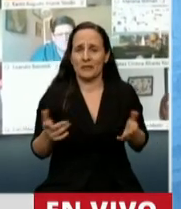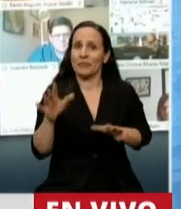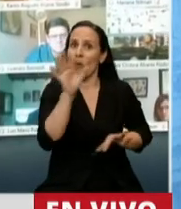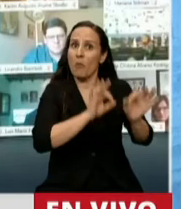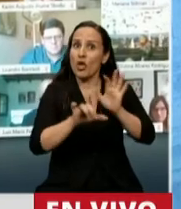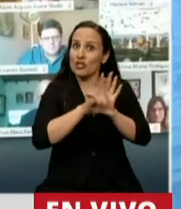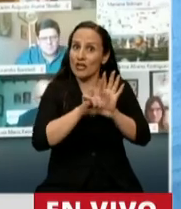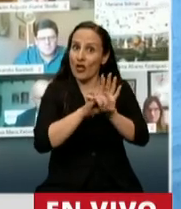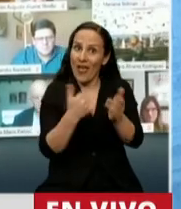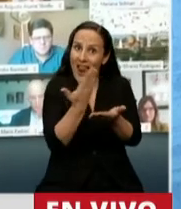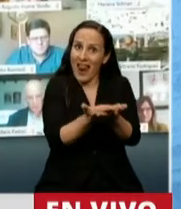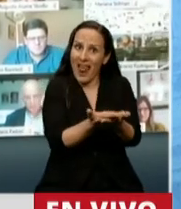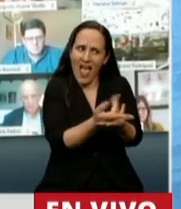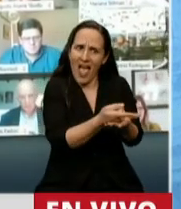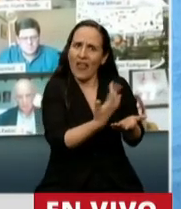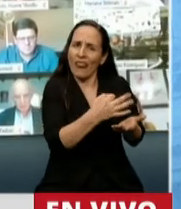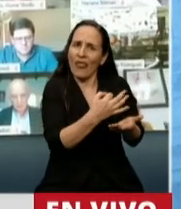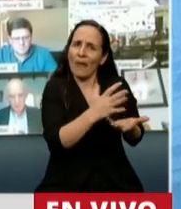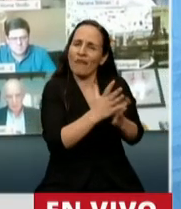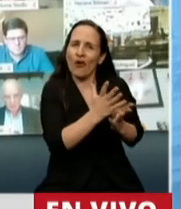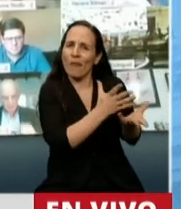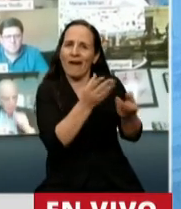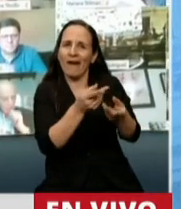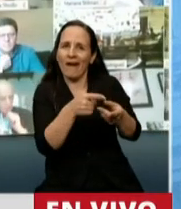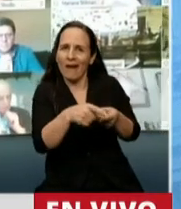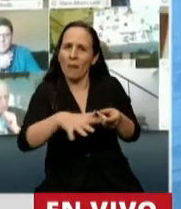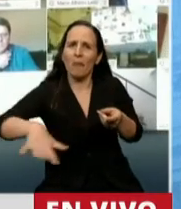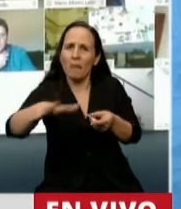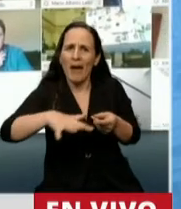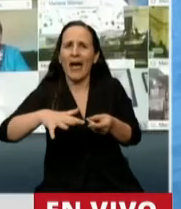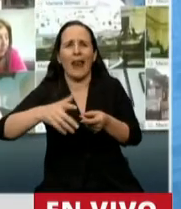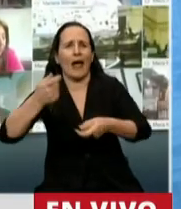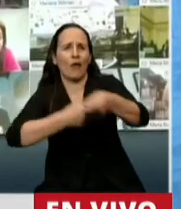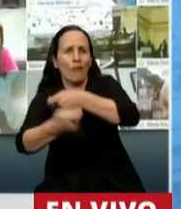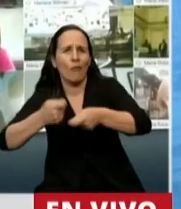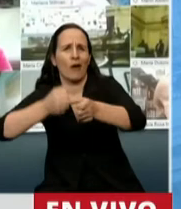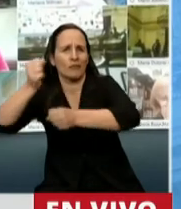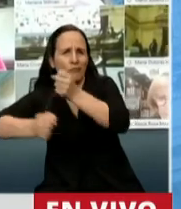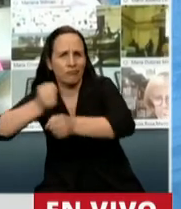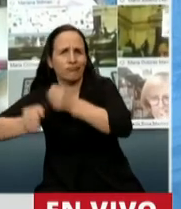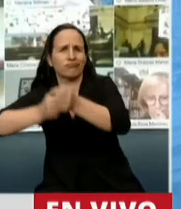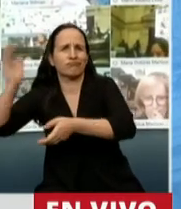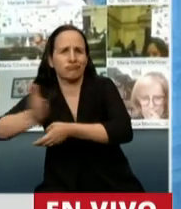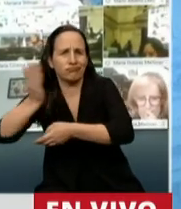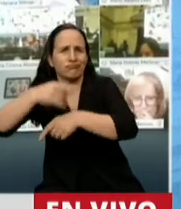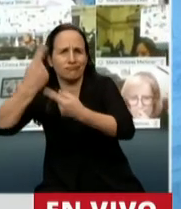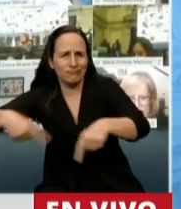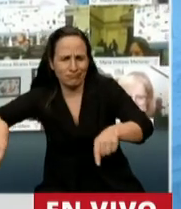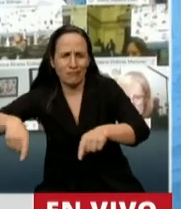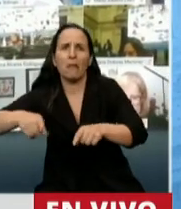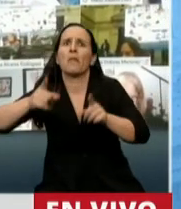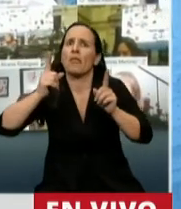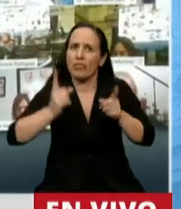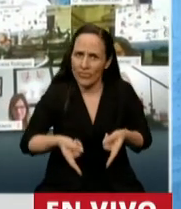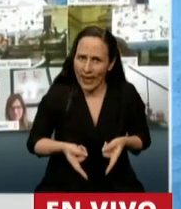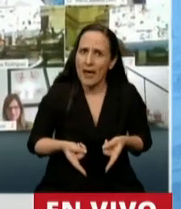ser una herramienta no solo destinada al sector comercial y productivo de una porción de nuestra economía, sino que también